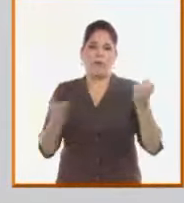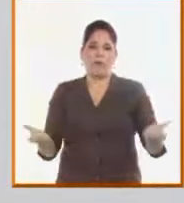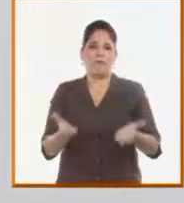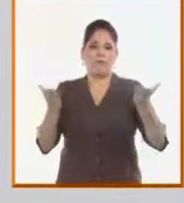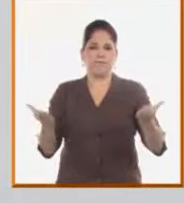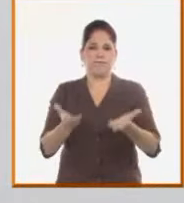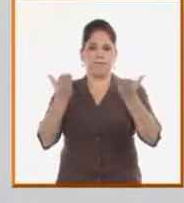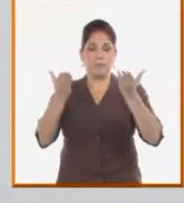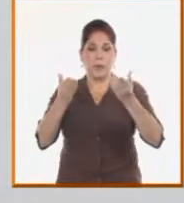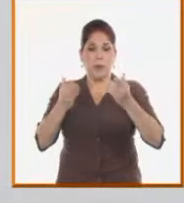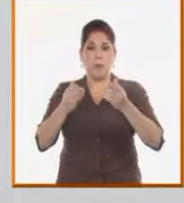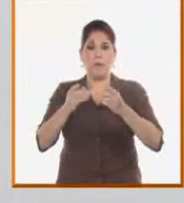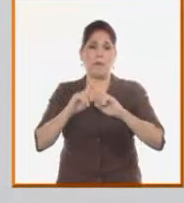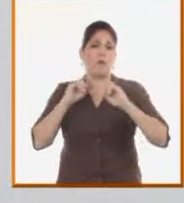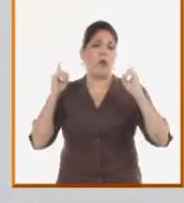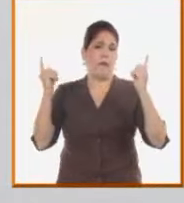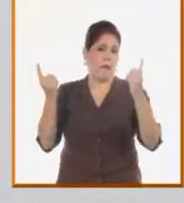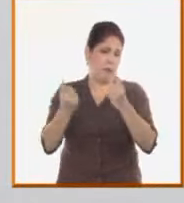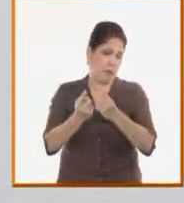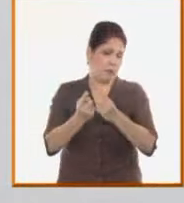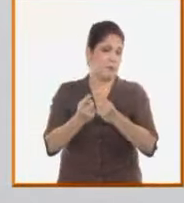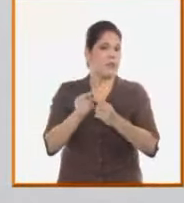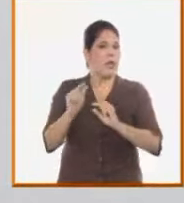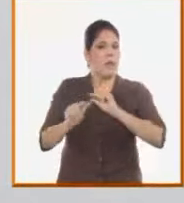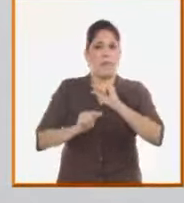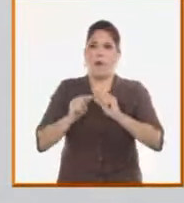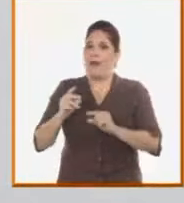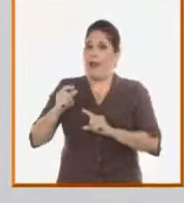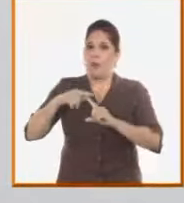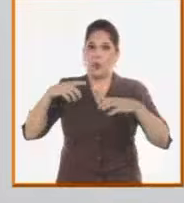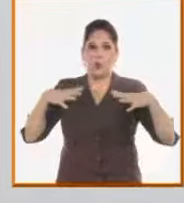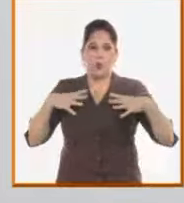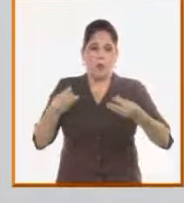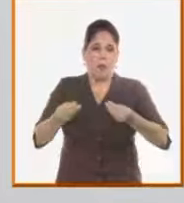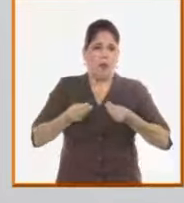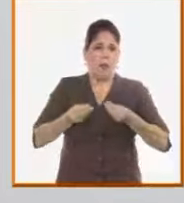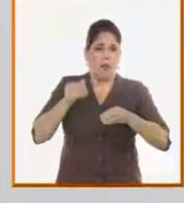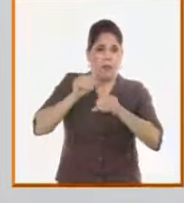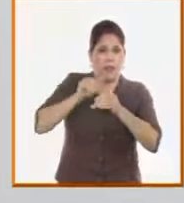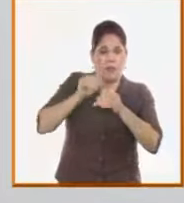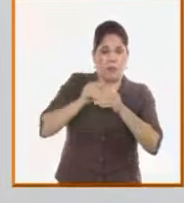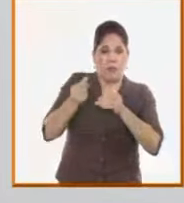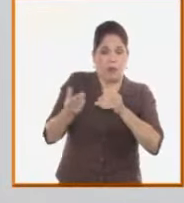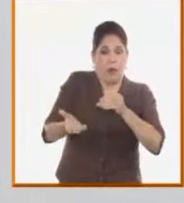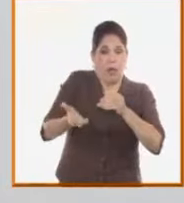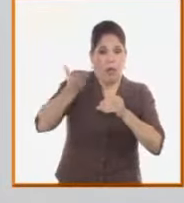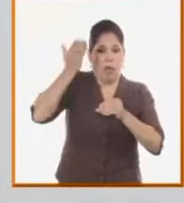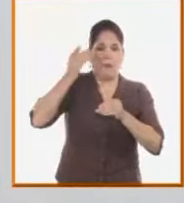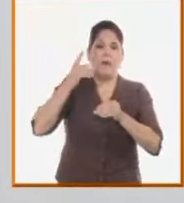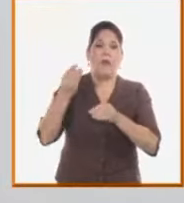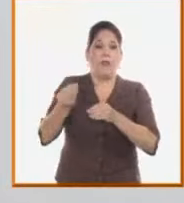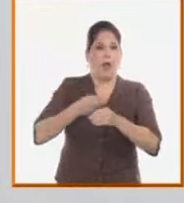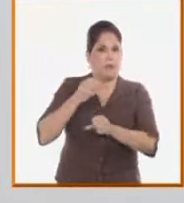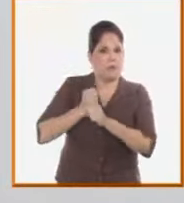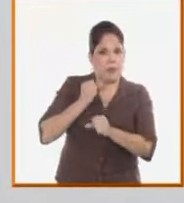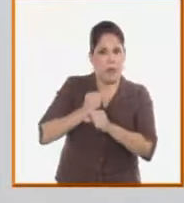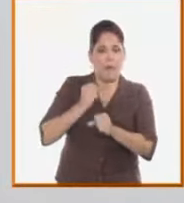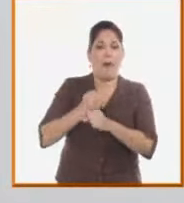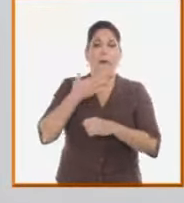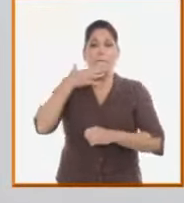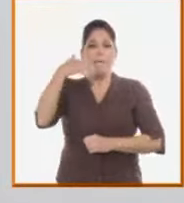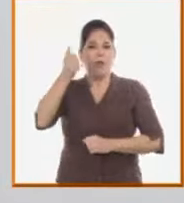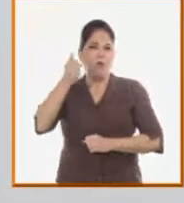a la mayoría de los gobiernos, por la prosperidad que genera el turismo en todos los territorios, a generar empleo, a mejorar